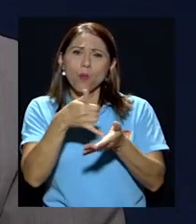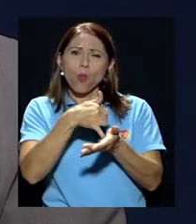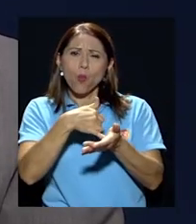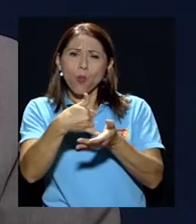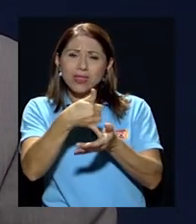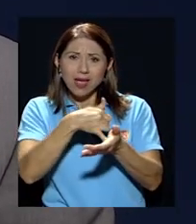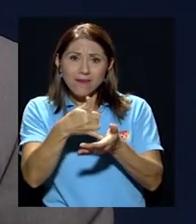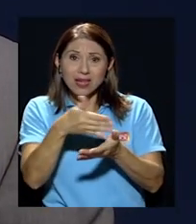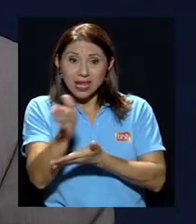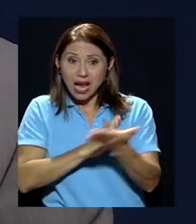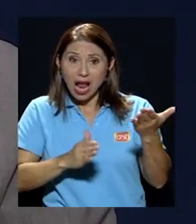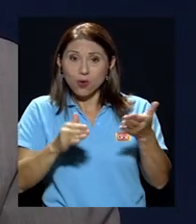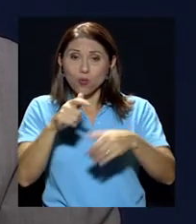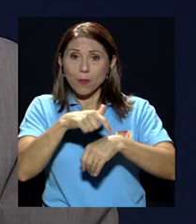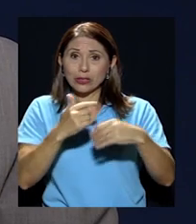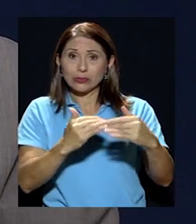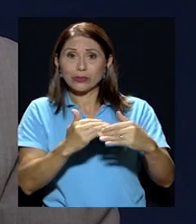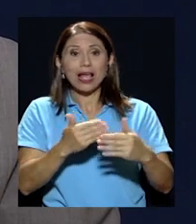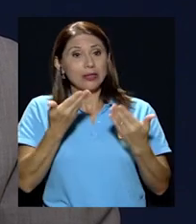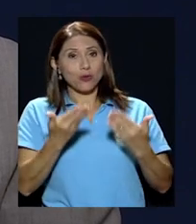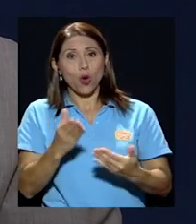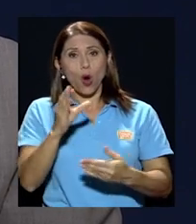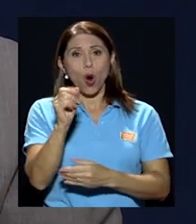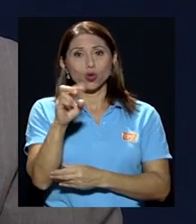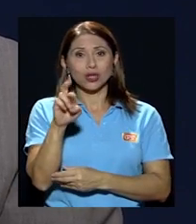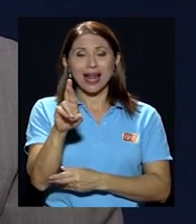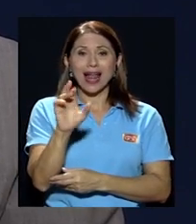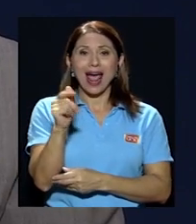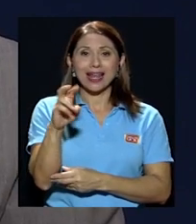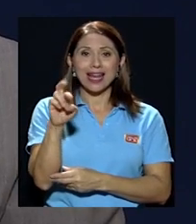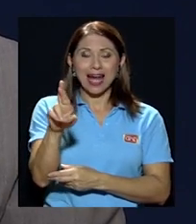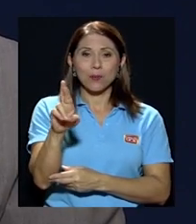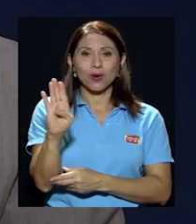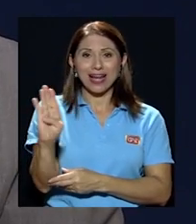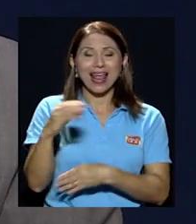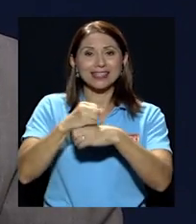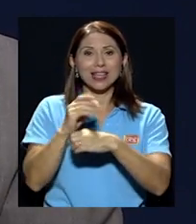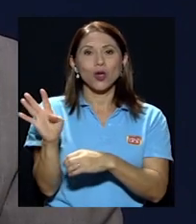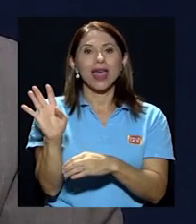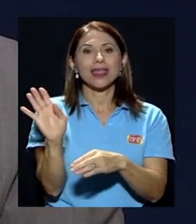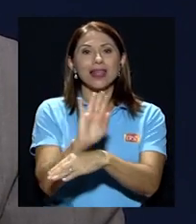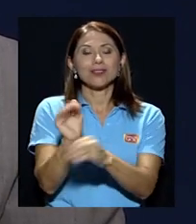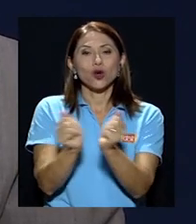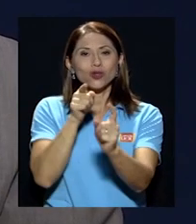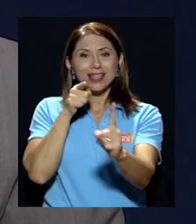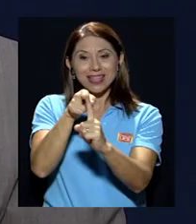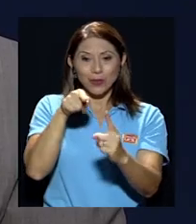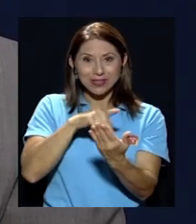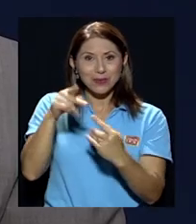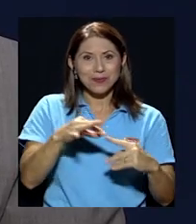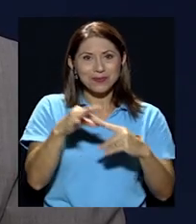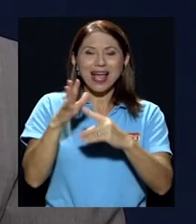sometida. Estamos con don Oscar Aguilar Bulgarelli haciendo Televisión con Sentido en este especial hablando de un texto que